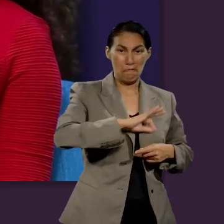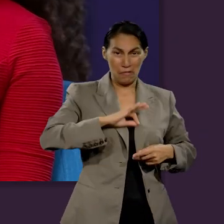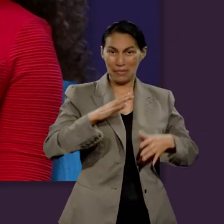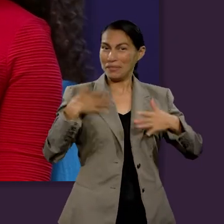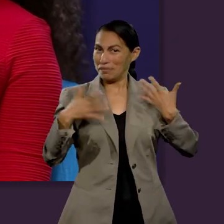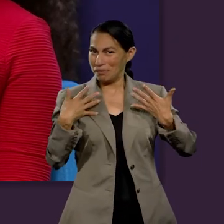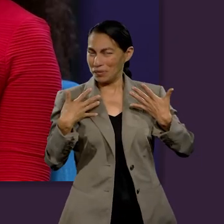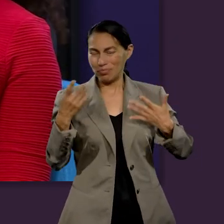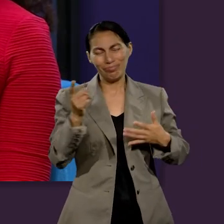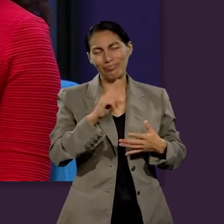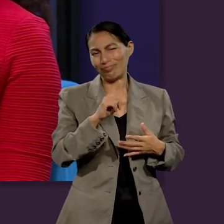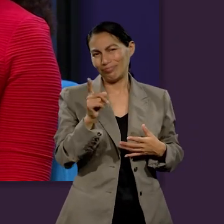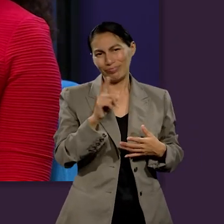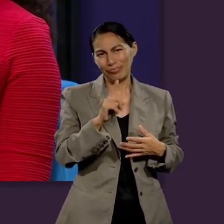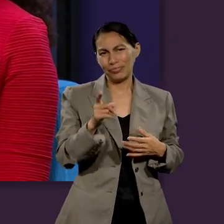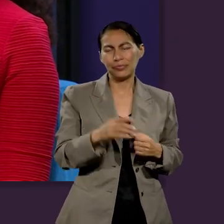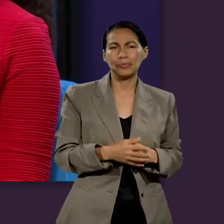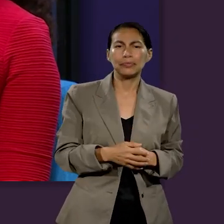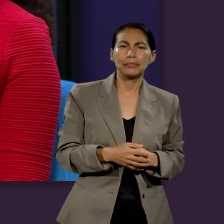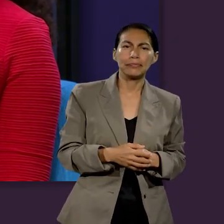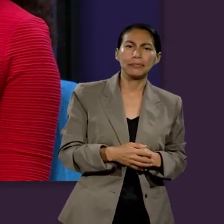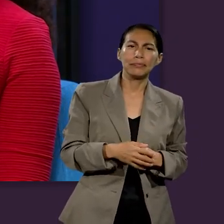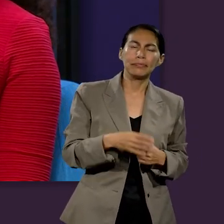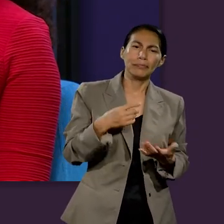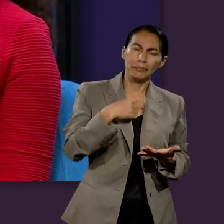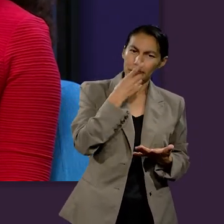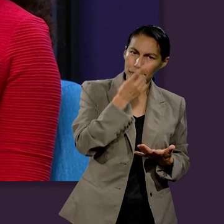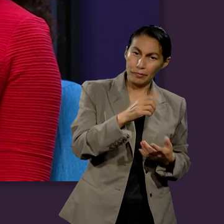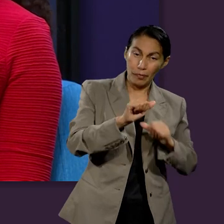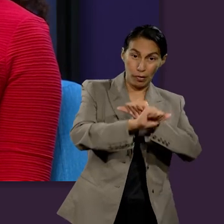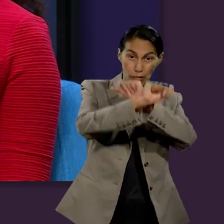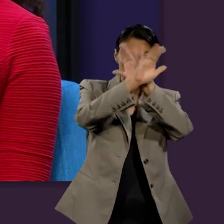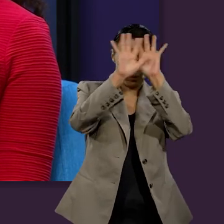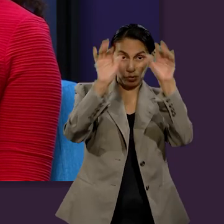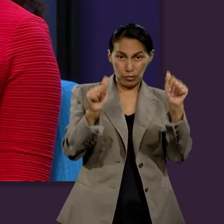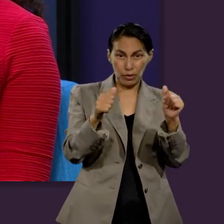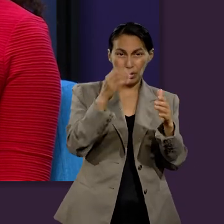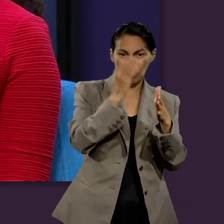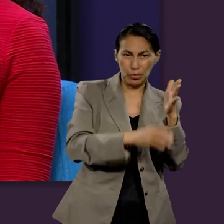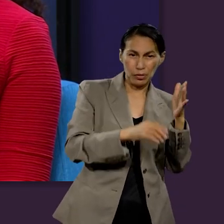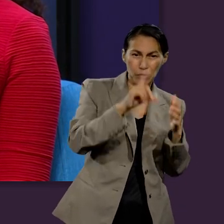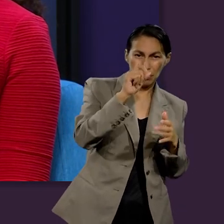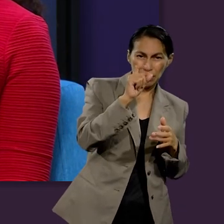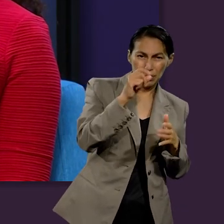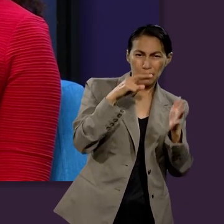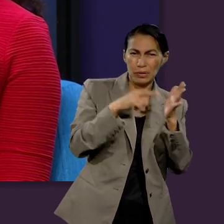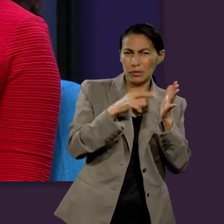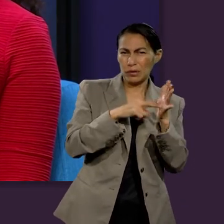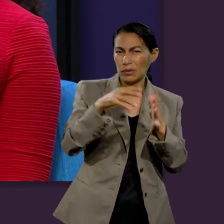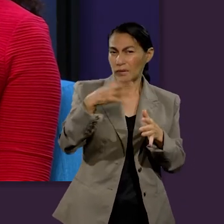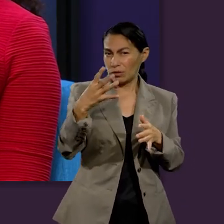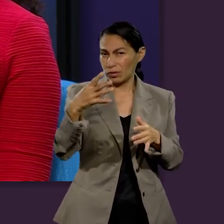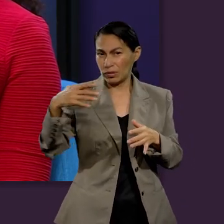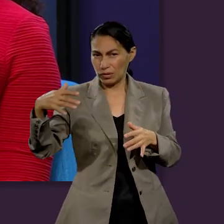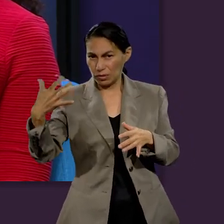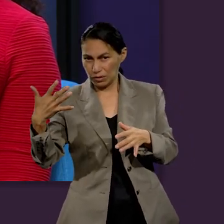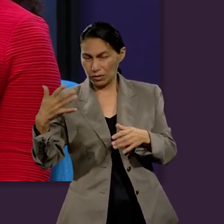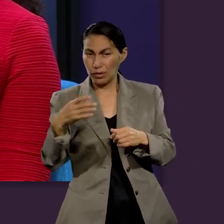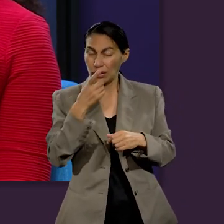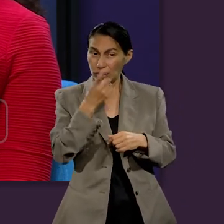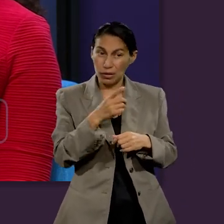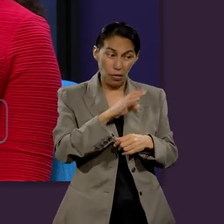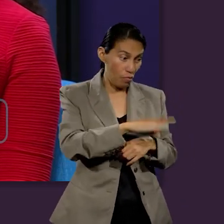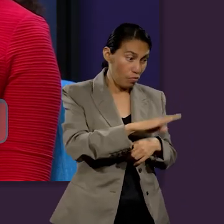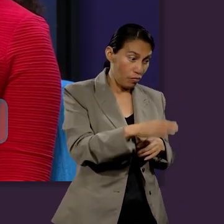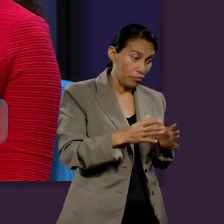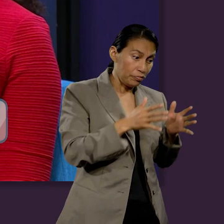estas personas no serían felices. Y quiero también agregar un poquito lo que dice en Apocalipsis 20, el versículo 14 y 15.